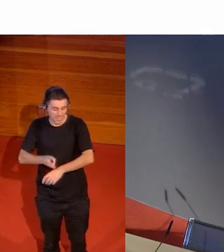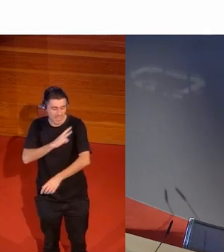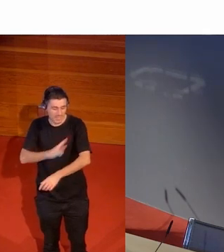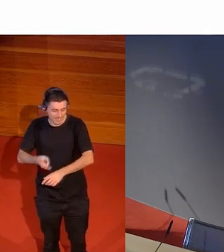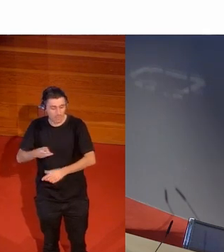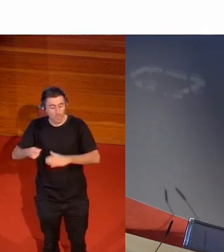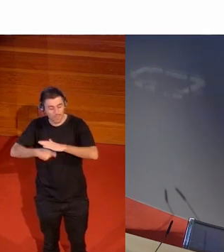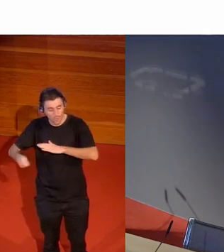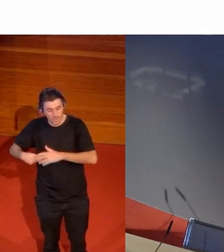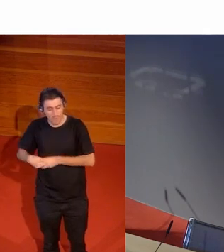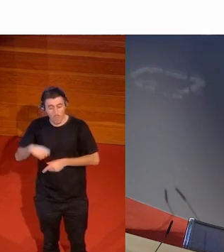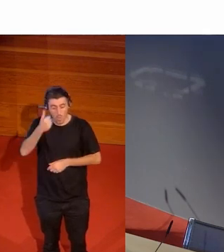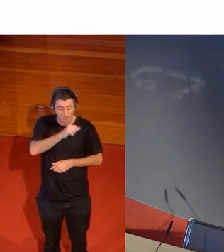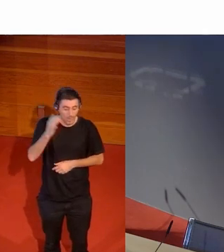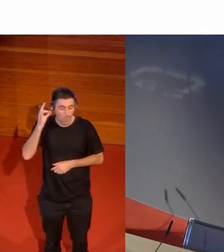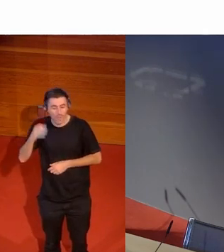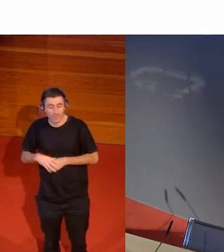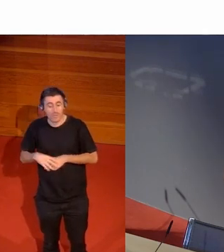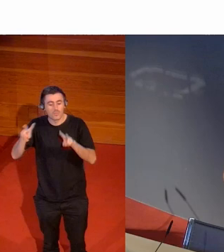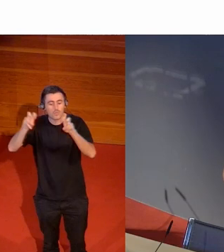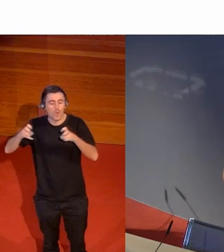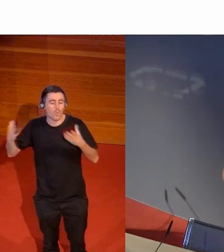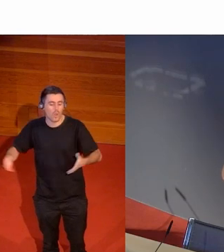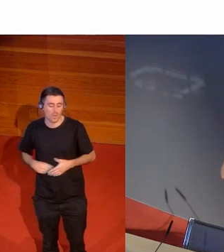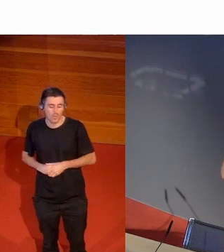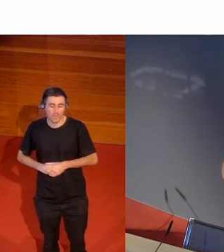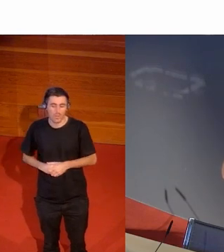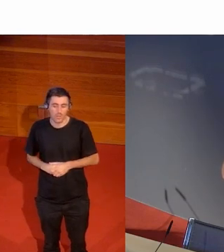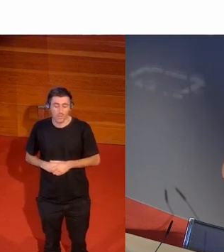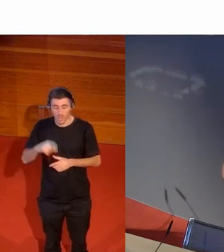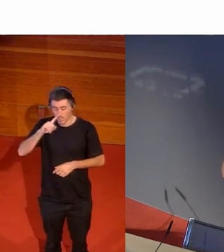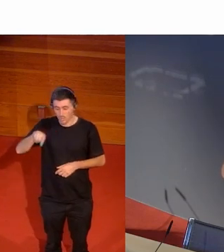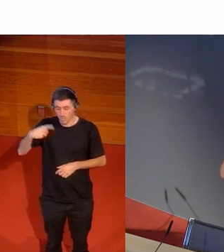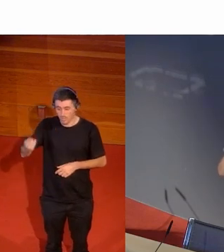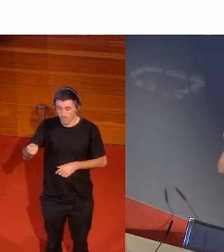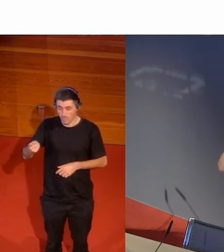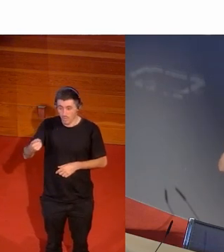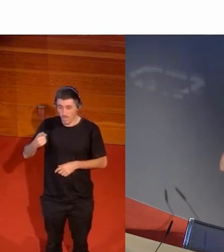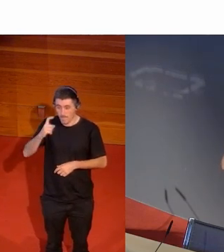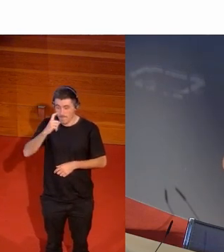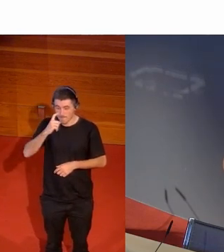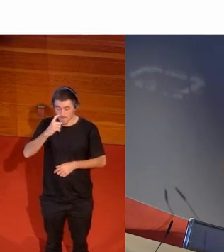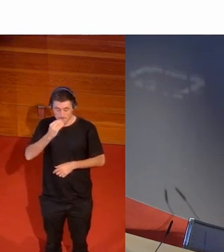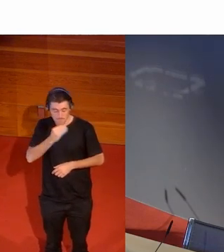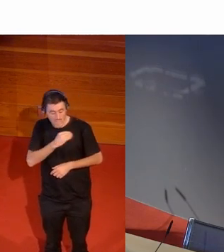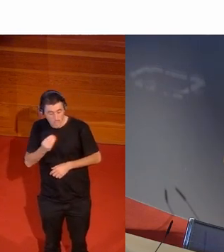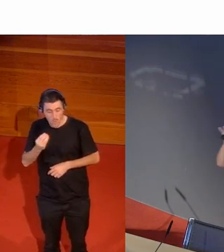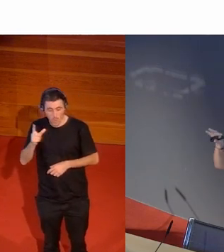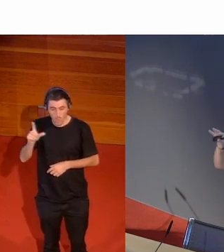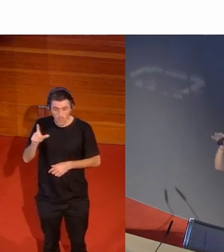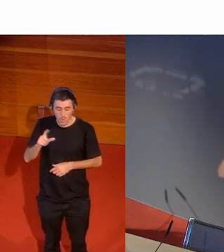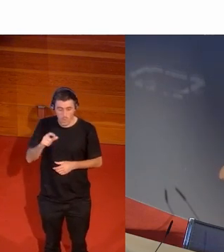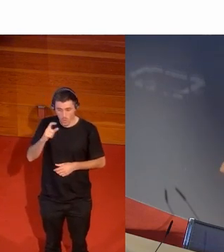lo hacen hombres y mujeres el titular a la próxima vez el año que viene mayo, junio mirar será